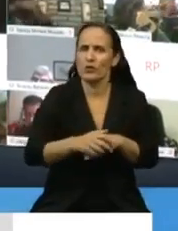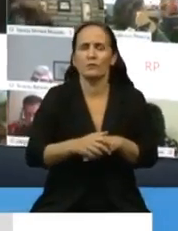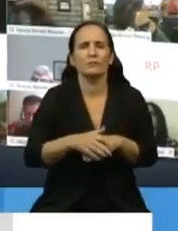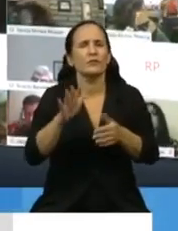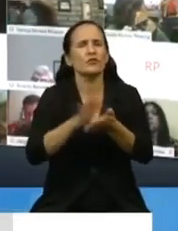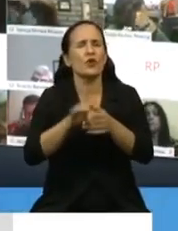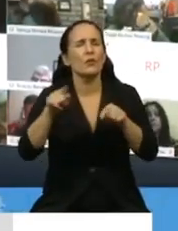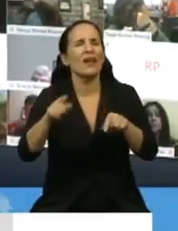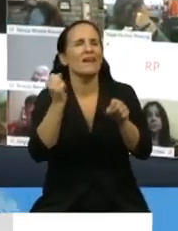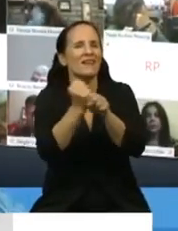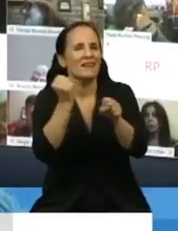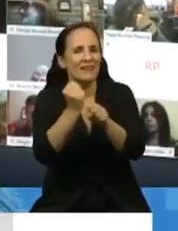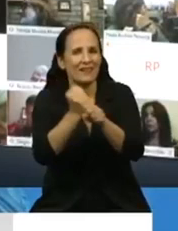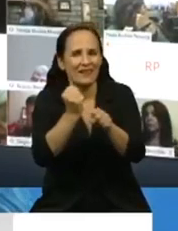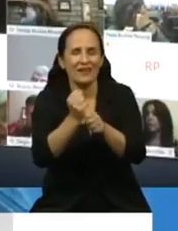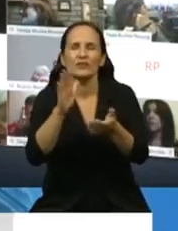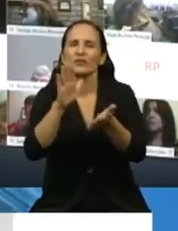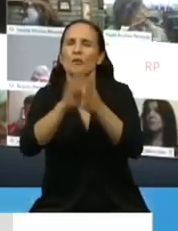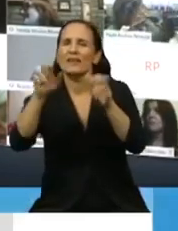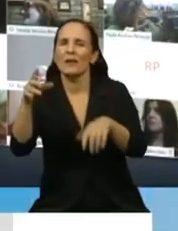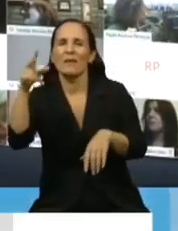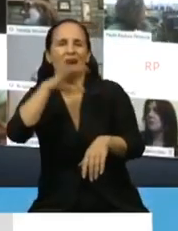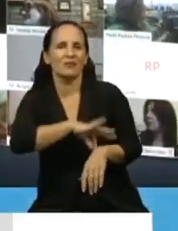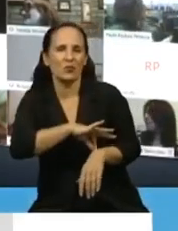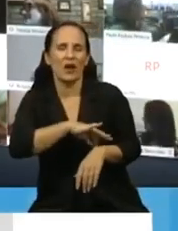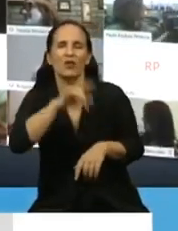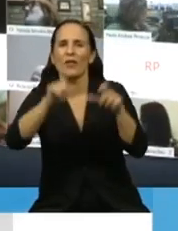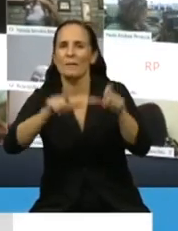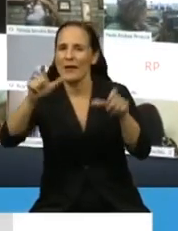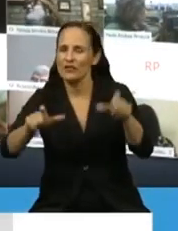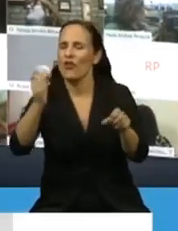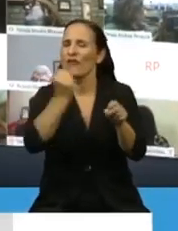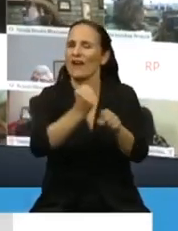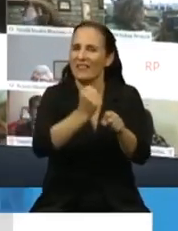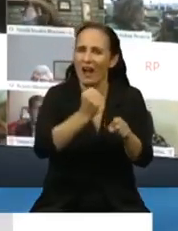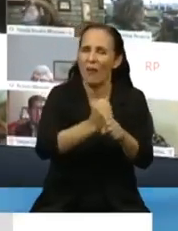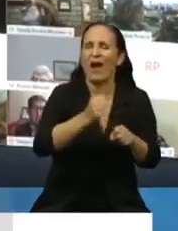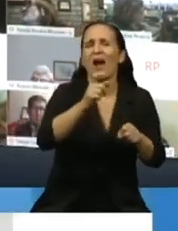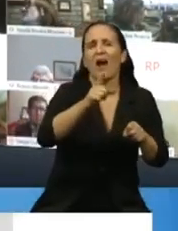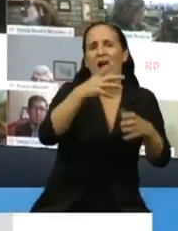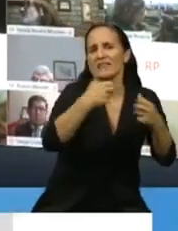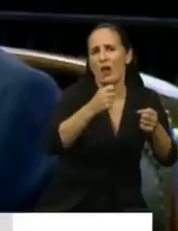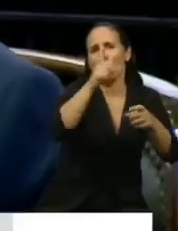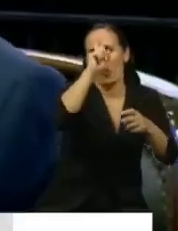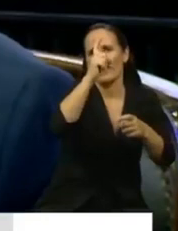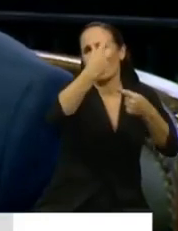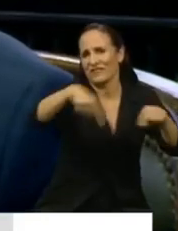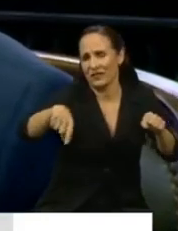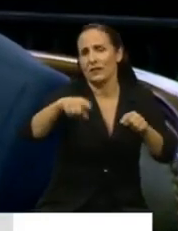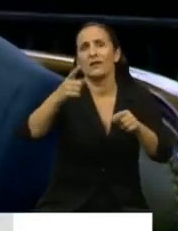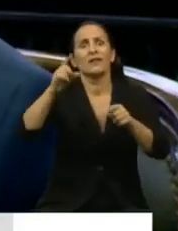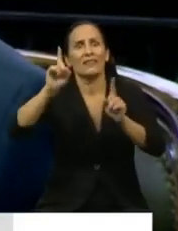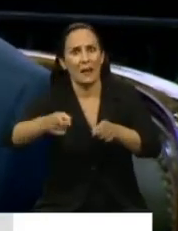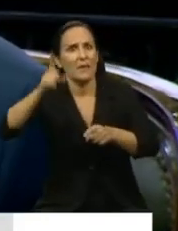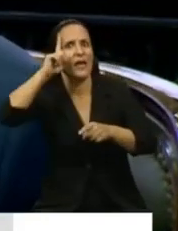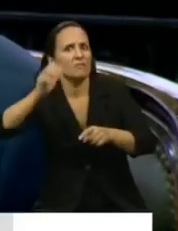laborales y las condiciones salariales del personal de salud y de fuerza de seguridad no se agota en esta discusión, pero sin duda es